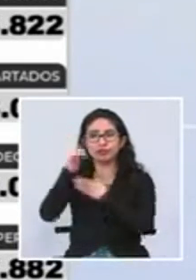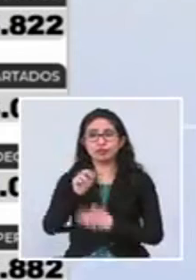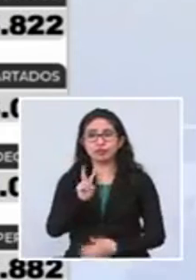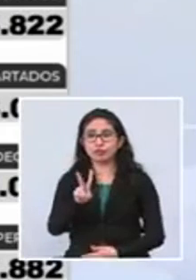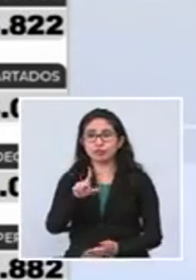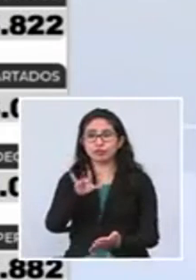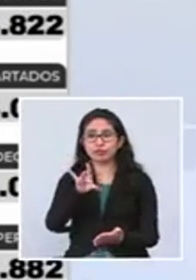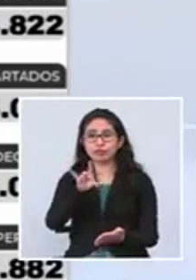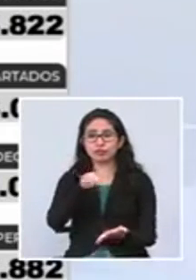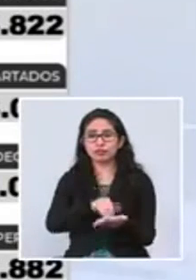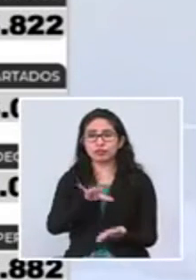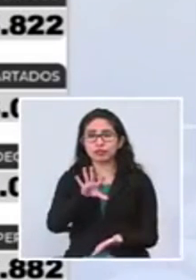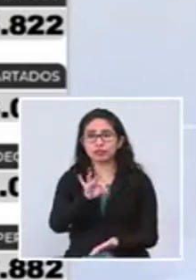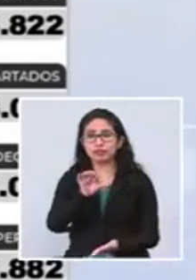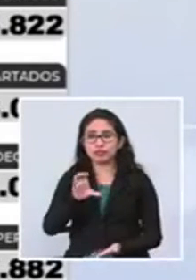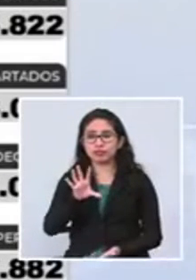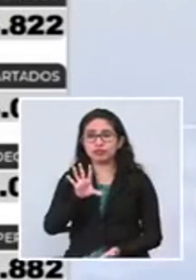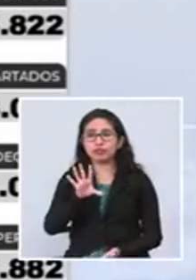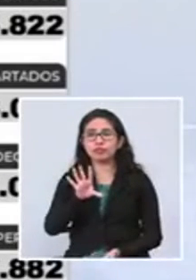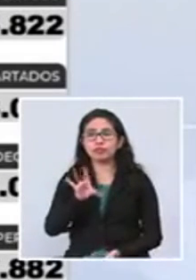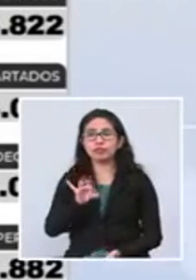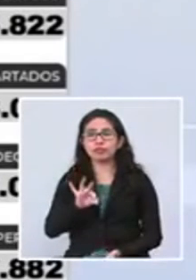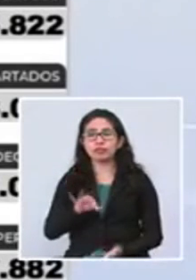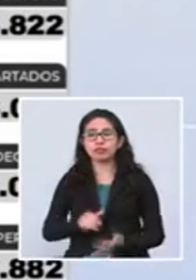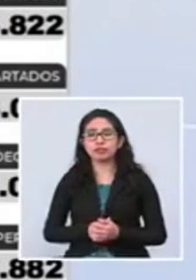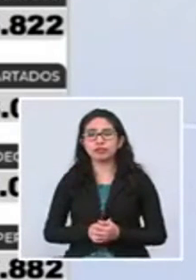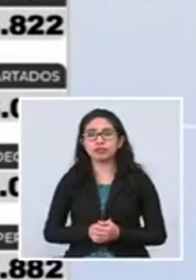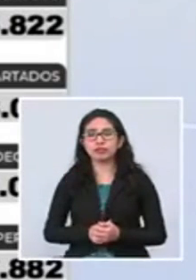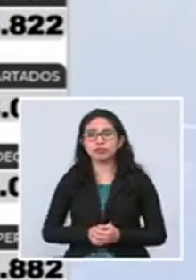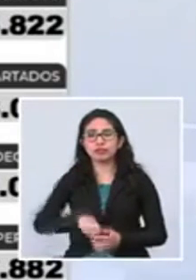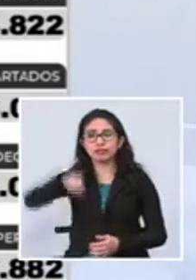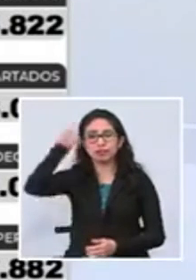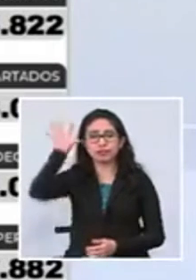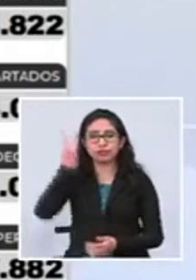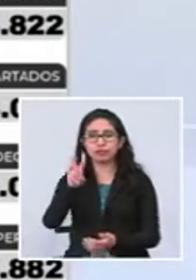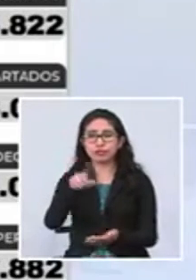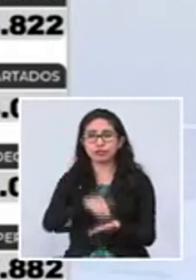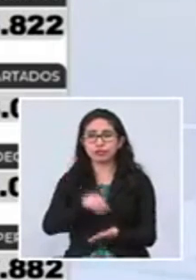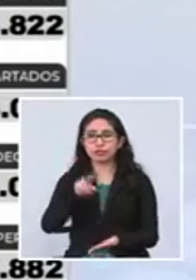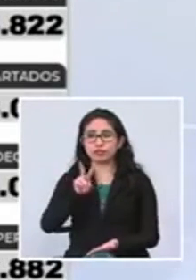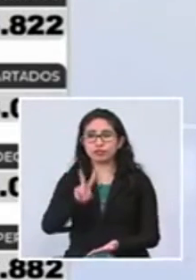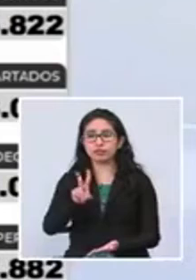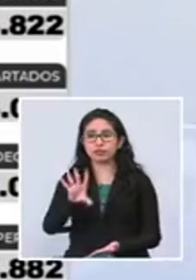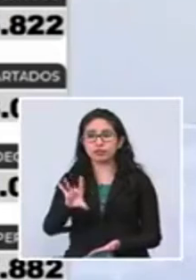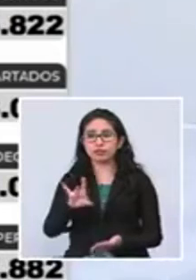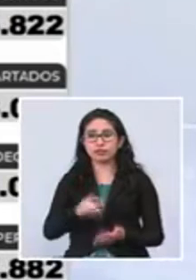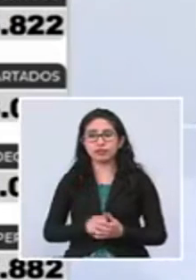28.989 Tarija, 2028